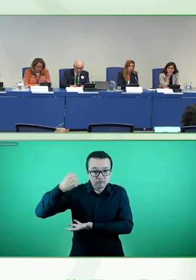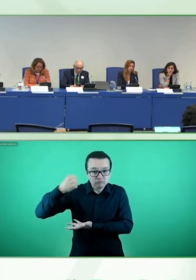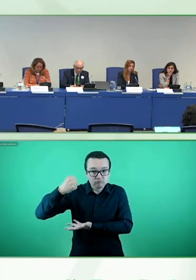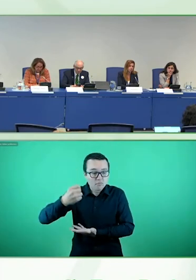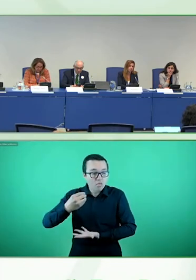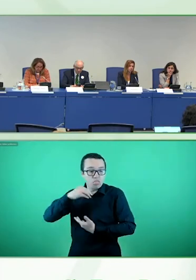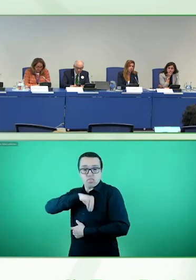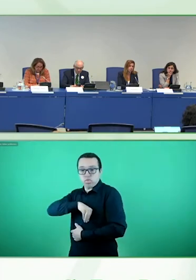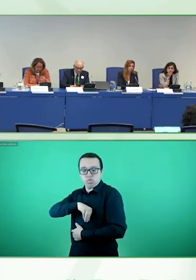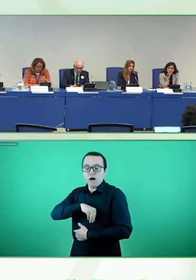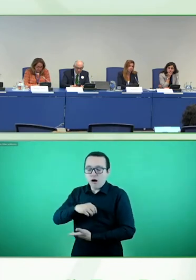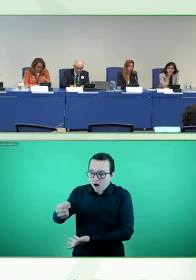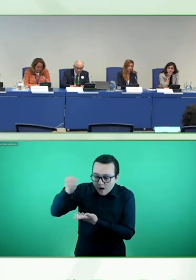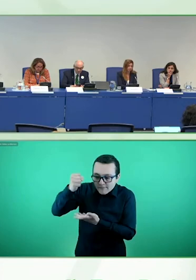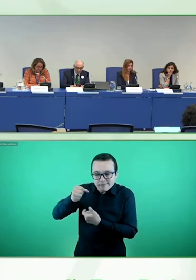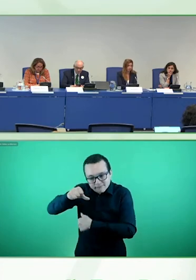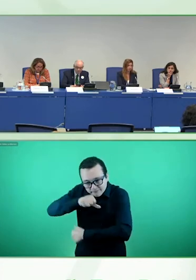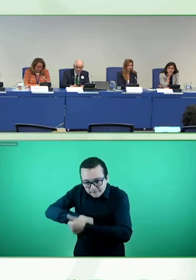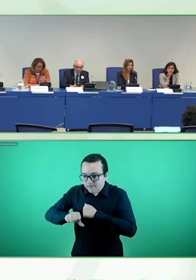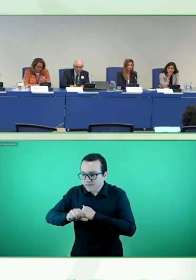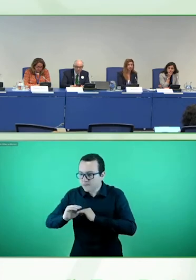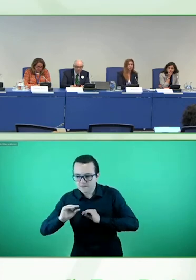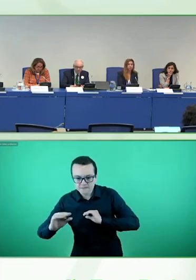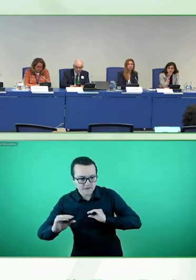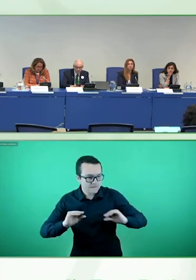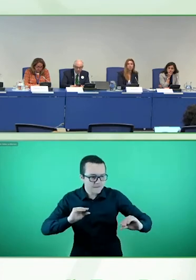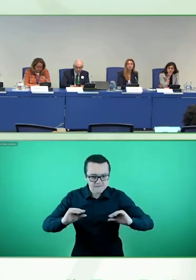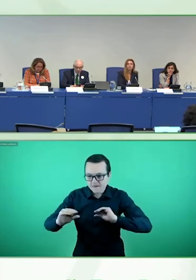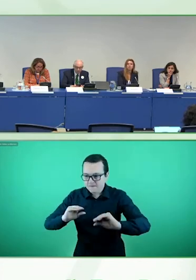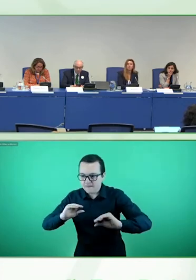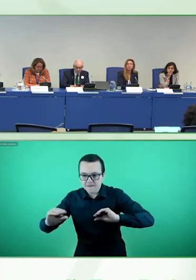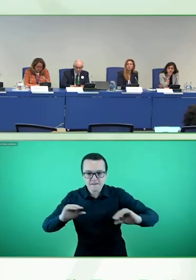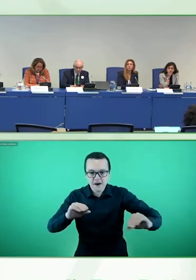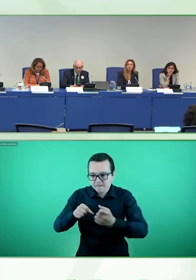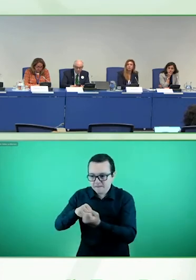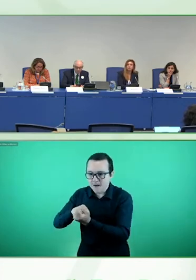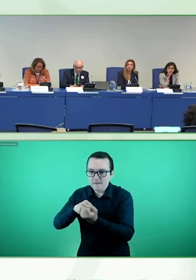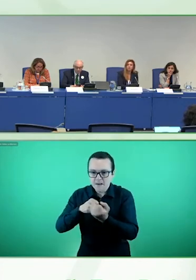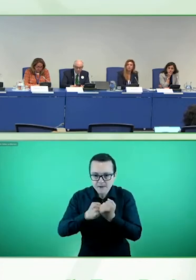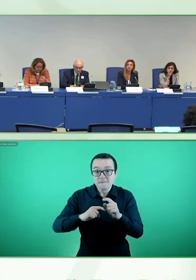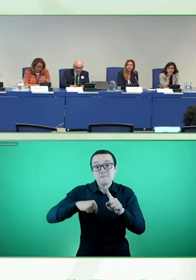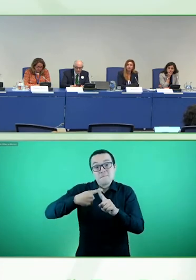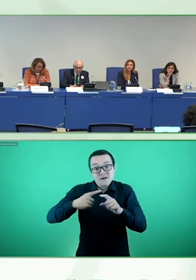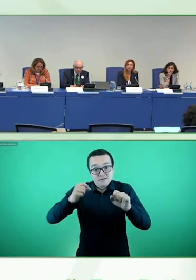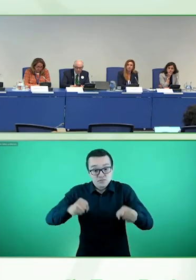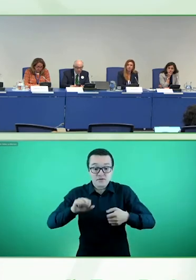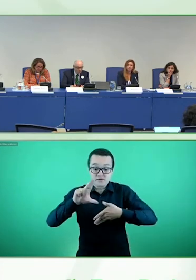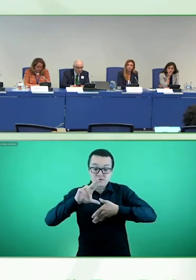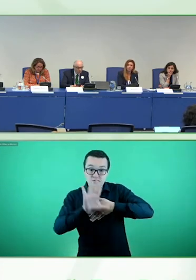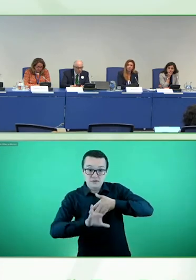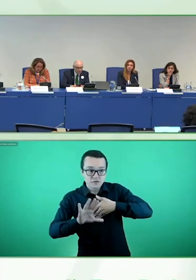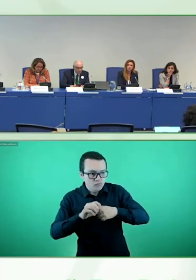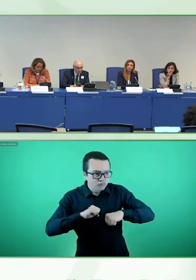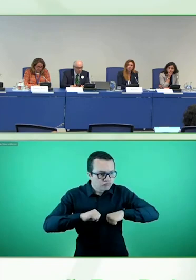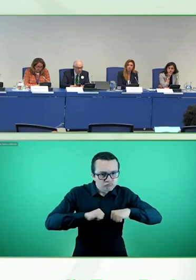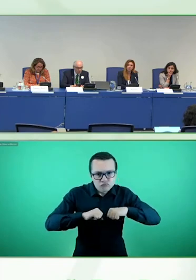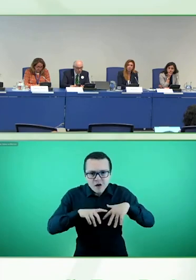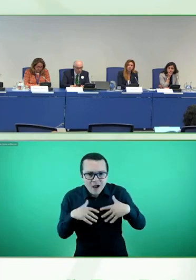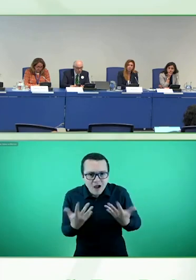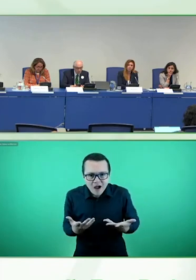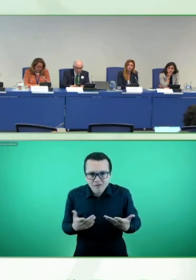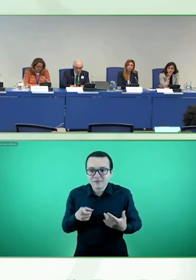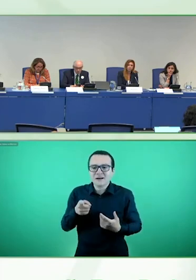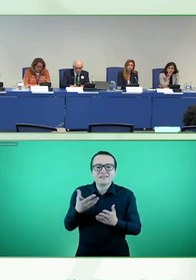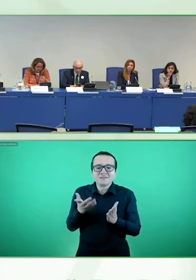poco a poco, podamos encontrar nuevas fuentes de financiación también desde el juego responsable que nos permitan una